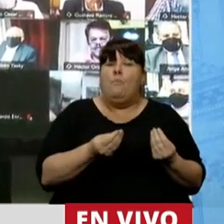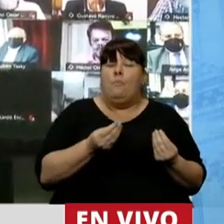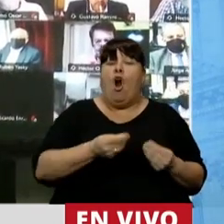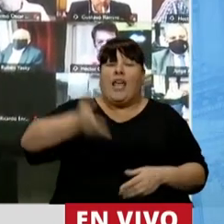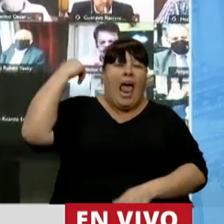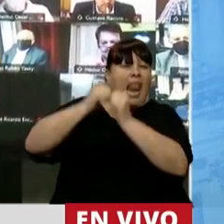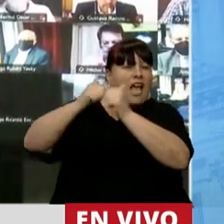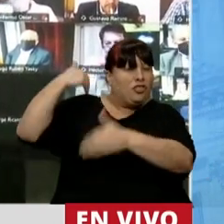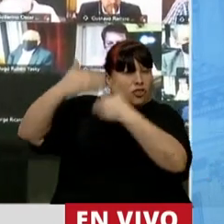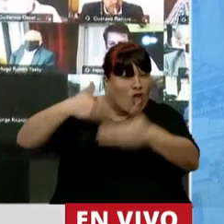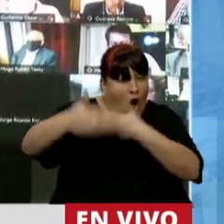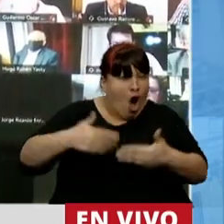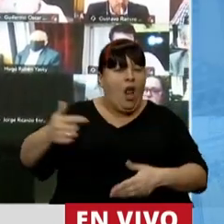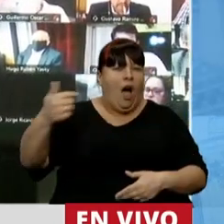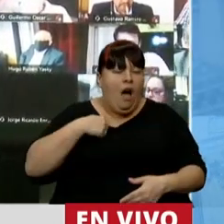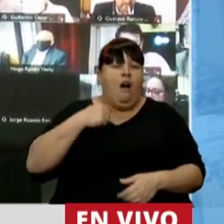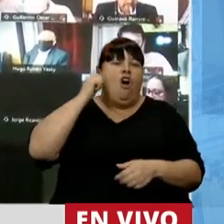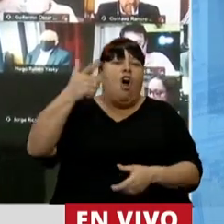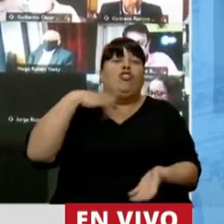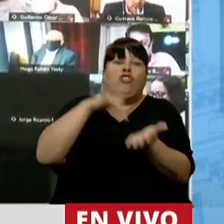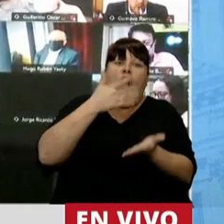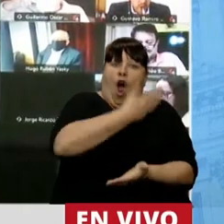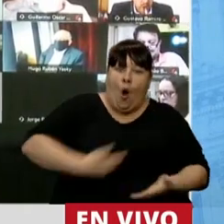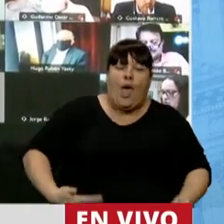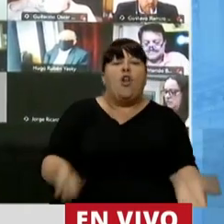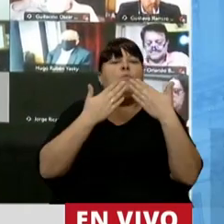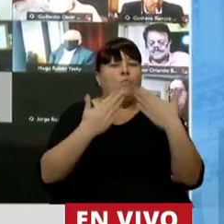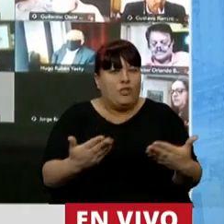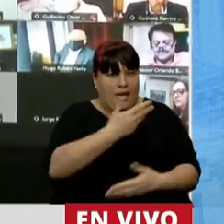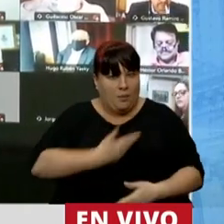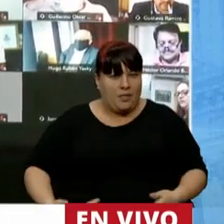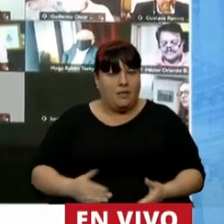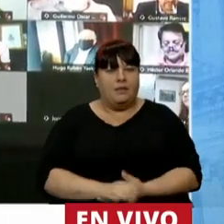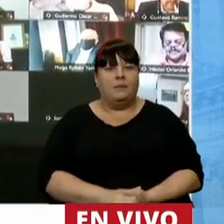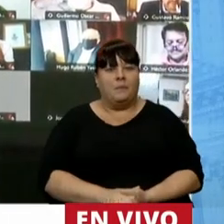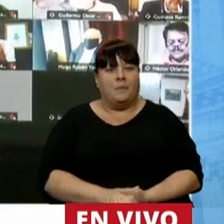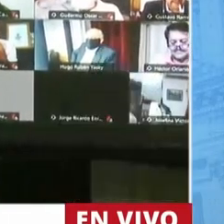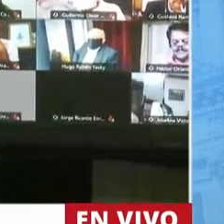históricamente es lo que hemos hecho cuando nos tocó gobernar. Muchísimas gracias, presidente.